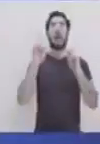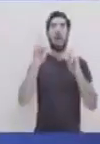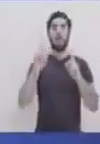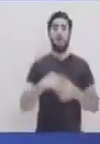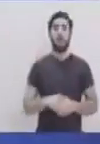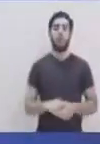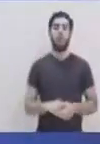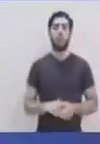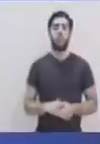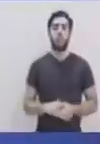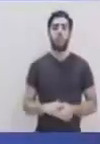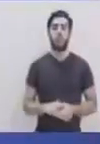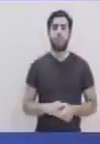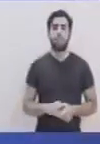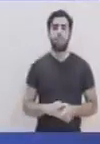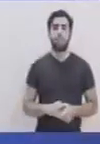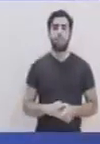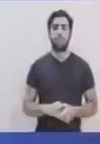hacia arriba